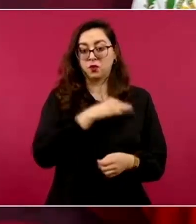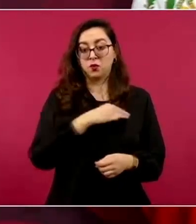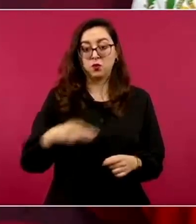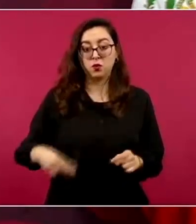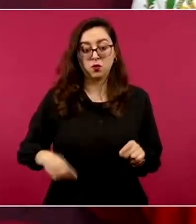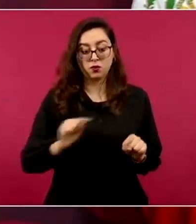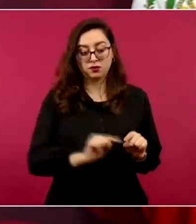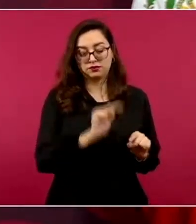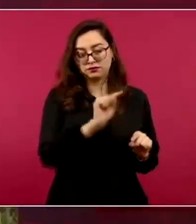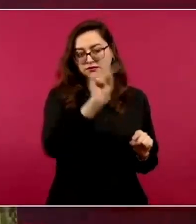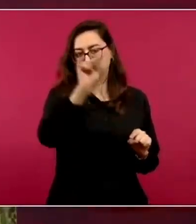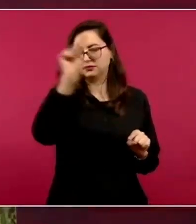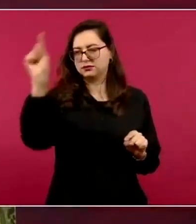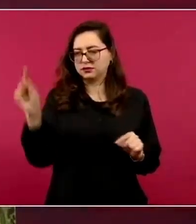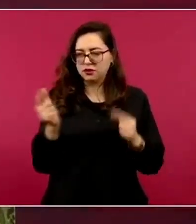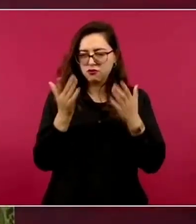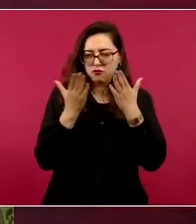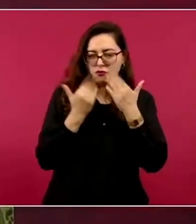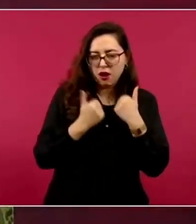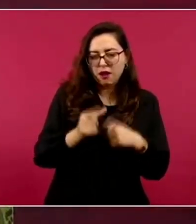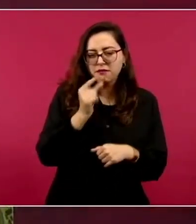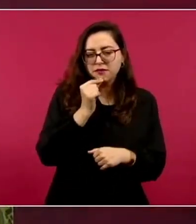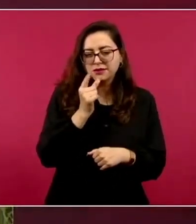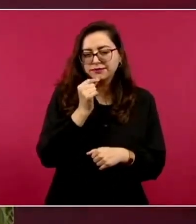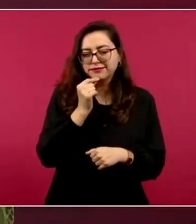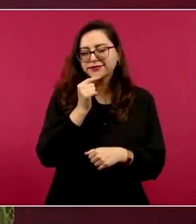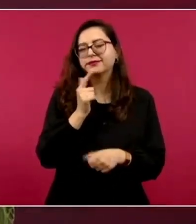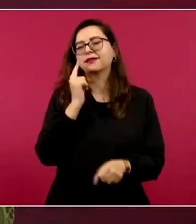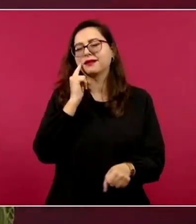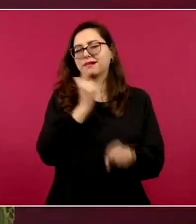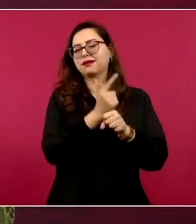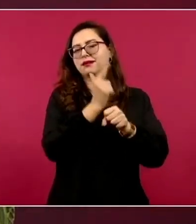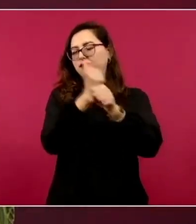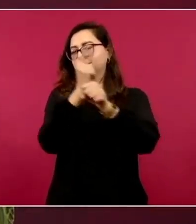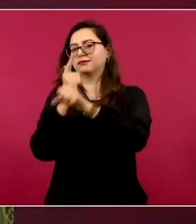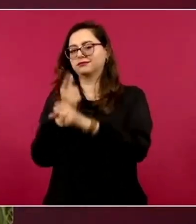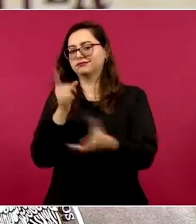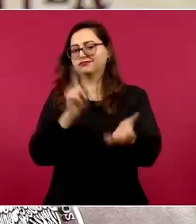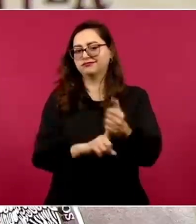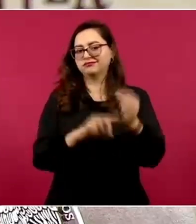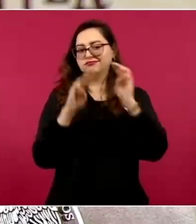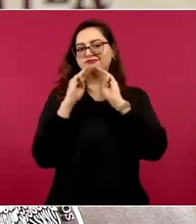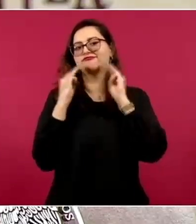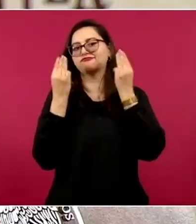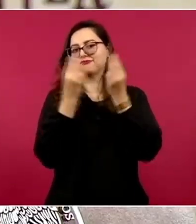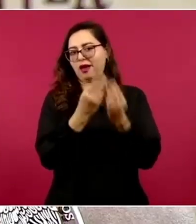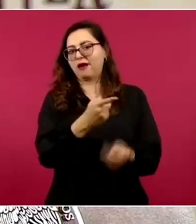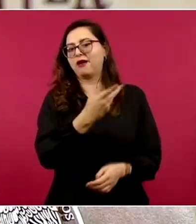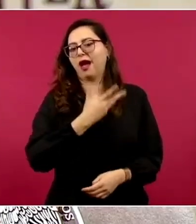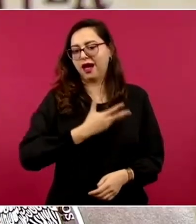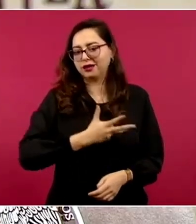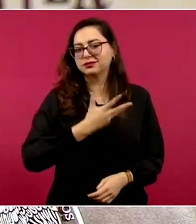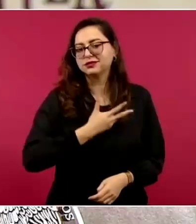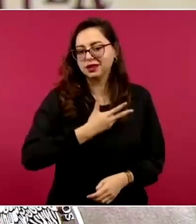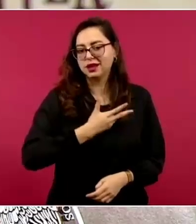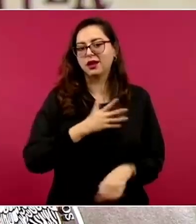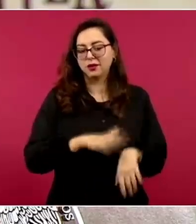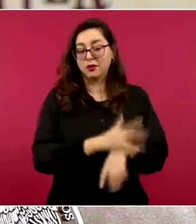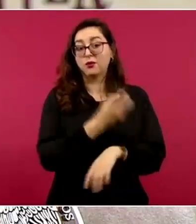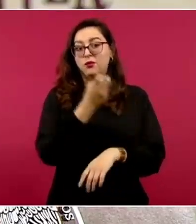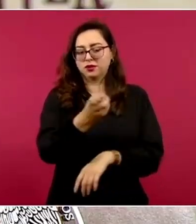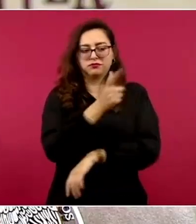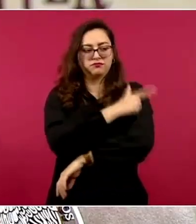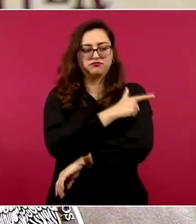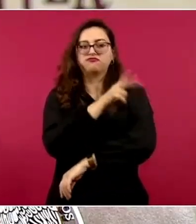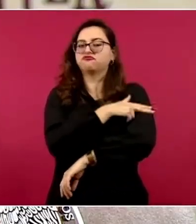en las partes donde se identificó que había más presencia delincuencial y ha ido reduciendo. Si vemos